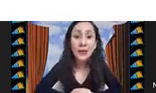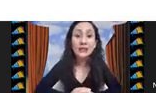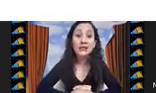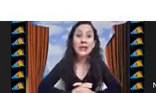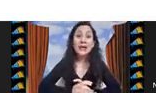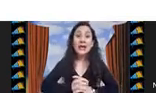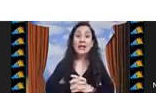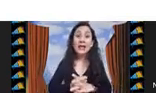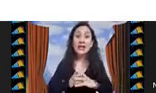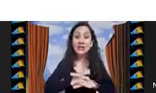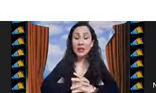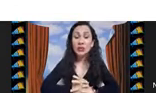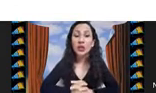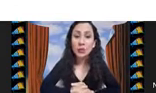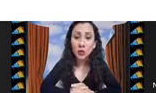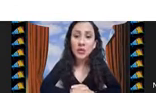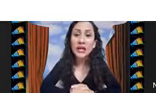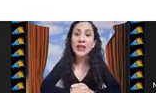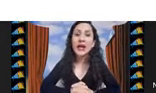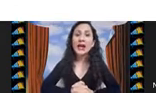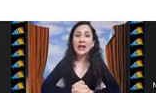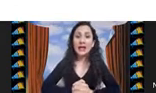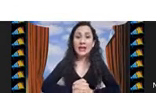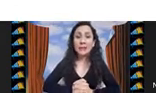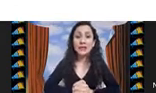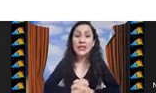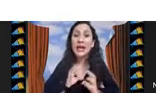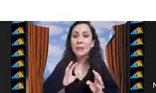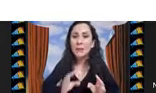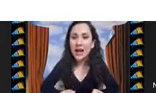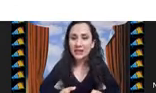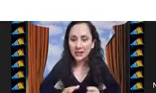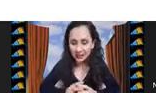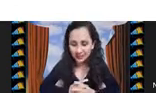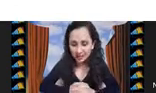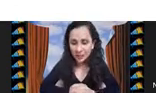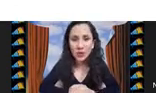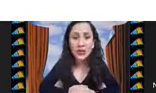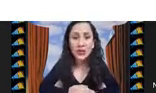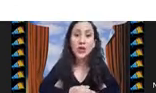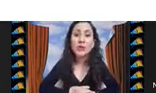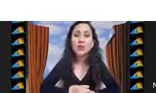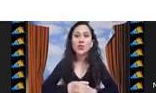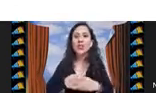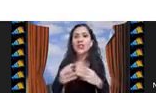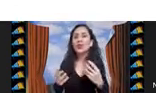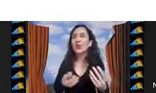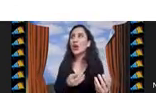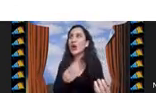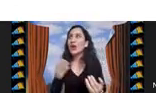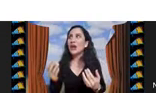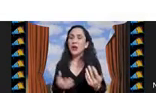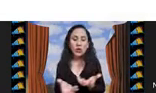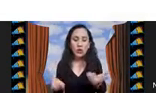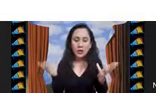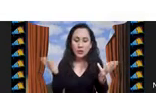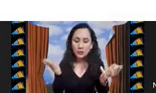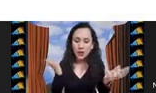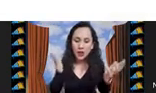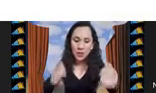los problemas y el espacio de búsqueda que impactan el desempeño de algoritmos y esto